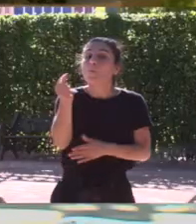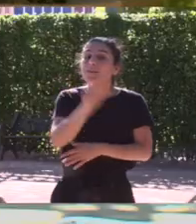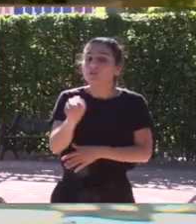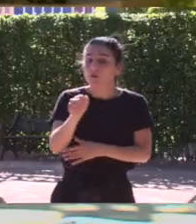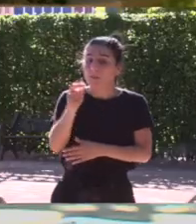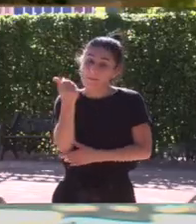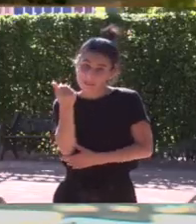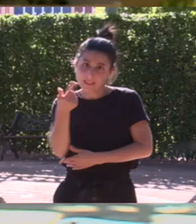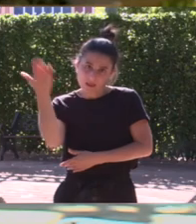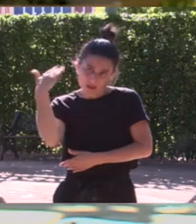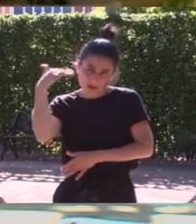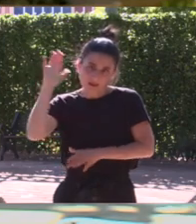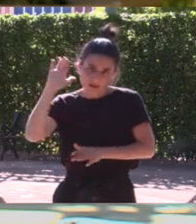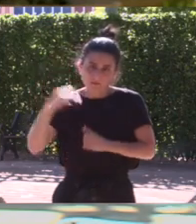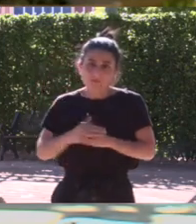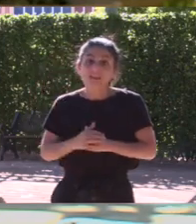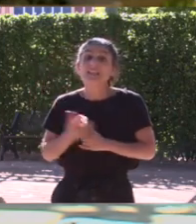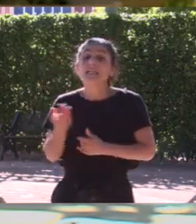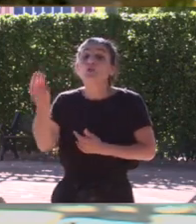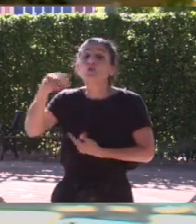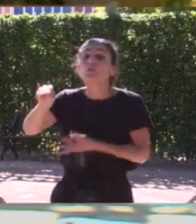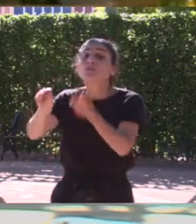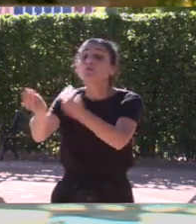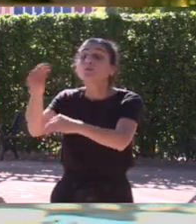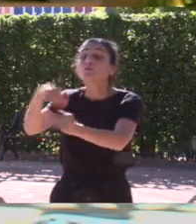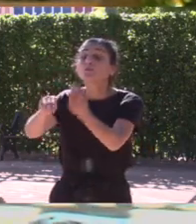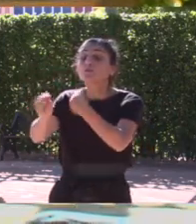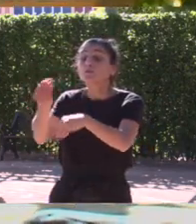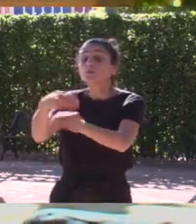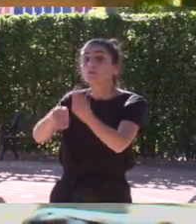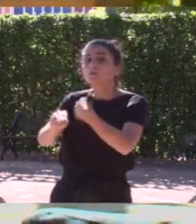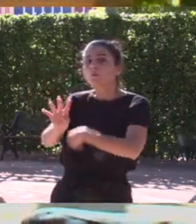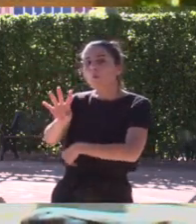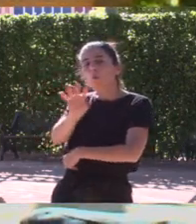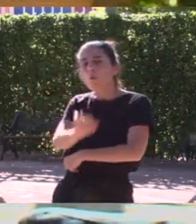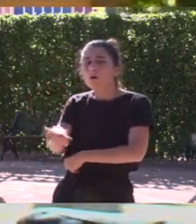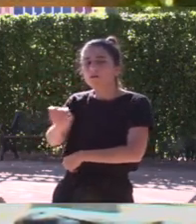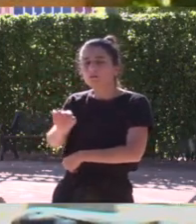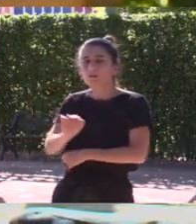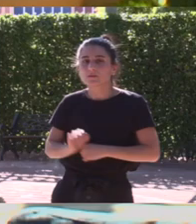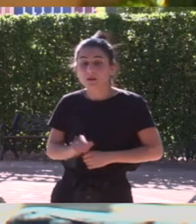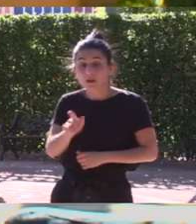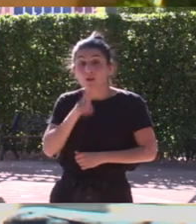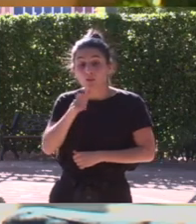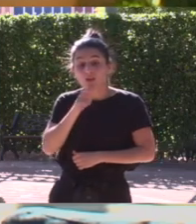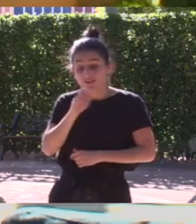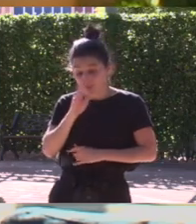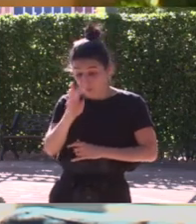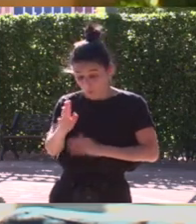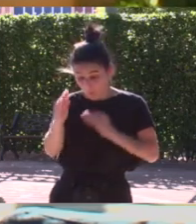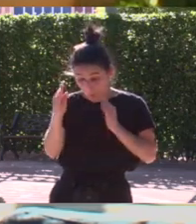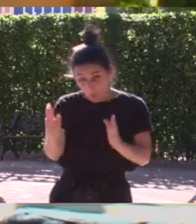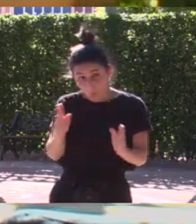millón de pesetas de entonces y sigue y suma suma y sigue así cuatro años y en esos cuatro años